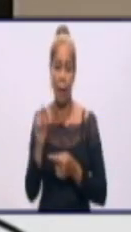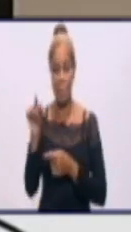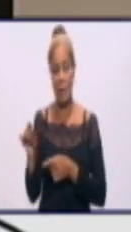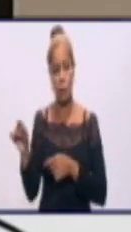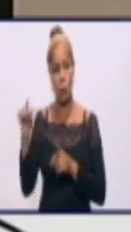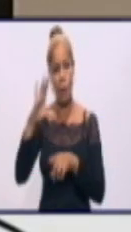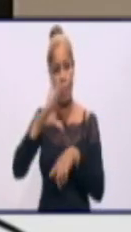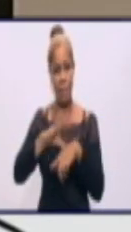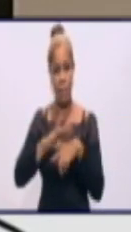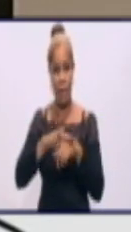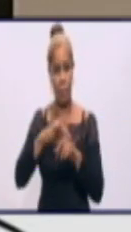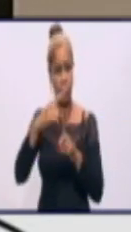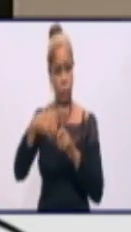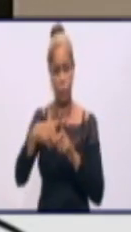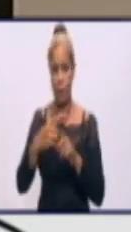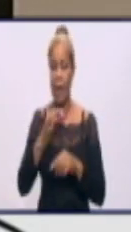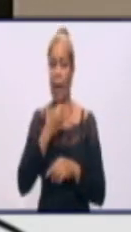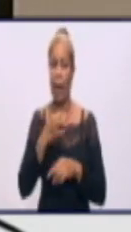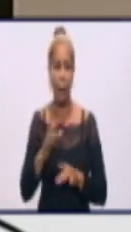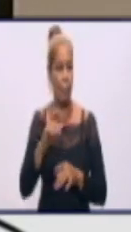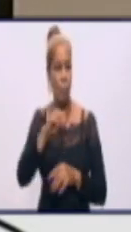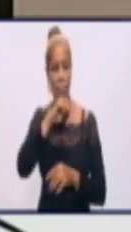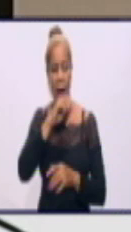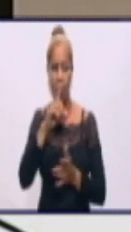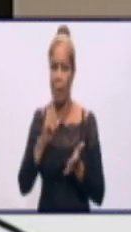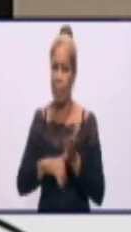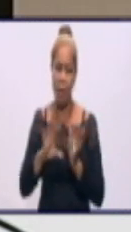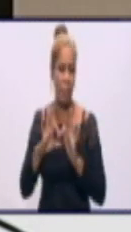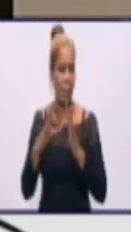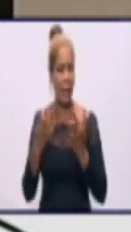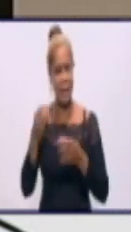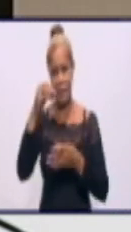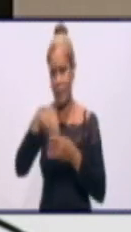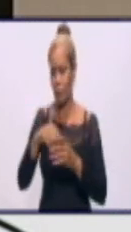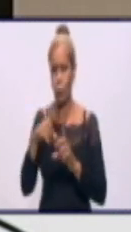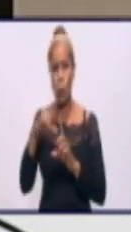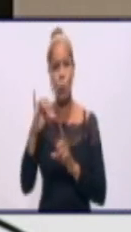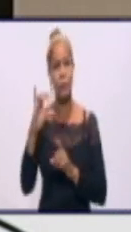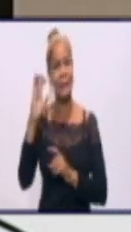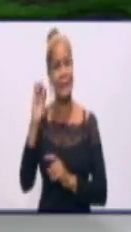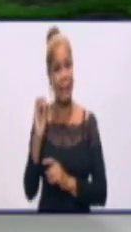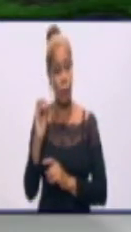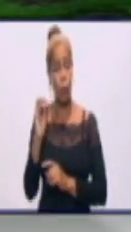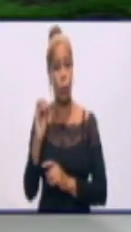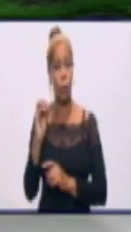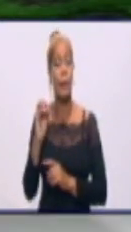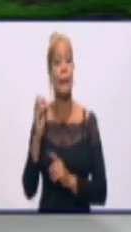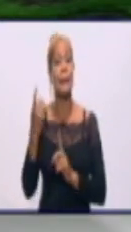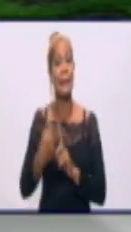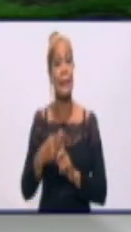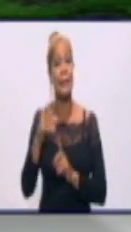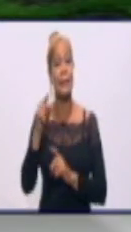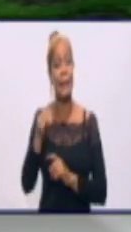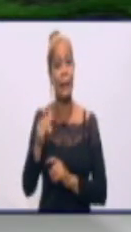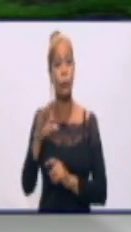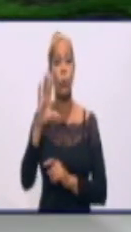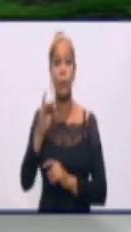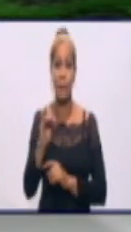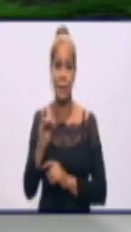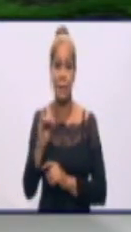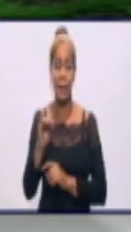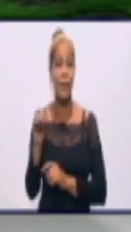abuela, tío, conviventes confirmados. ¿Qué dice esto? Que donde hay infantes,